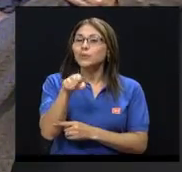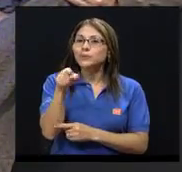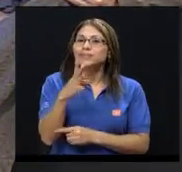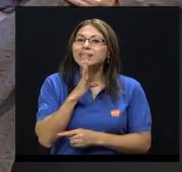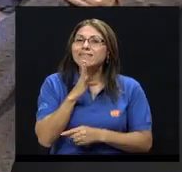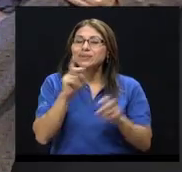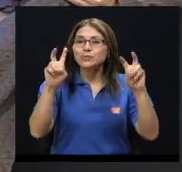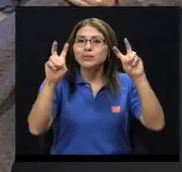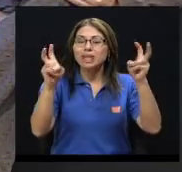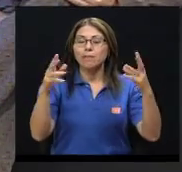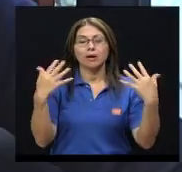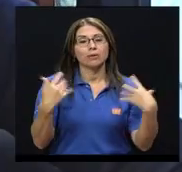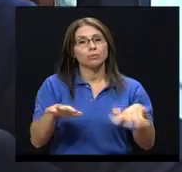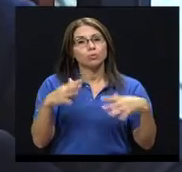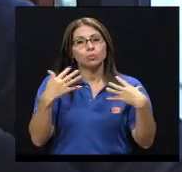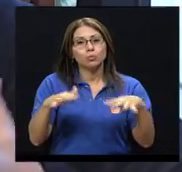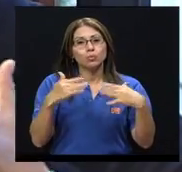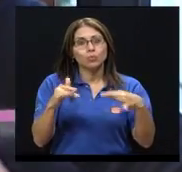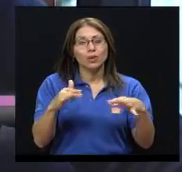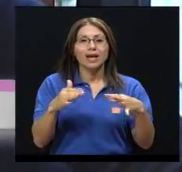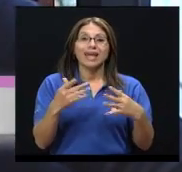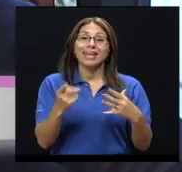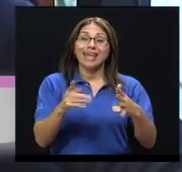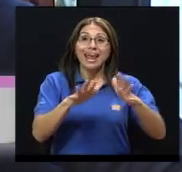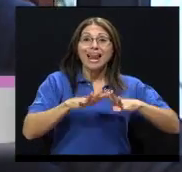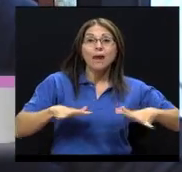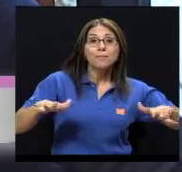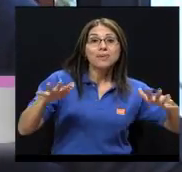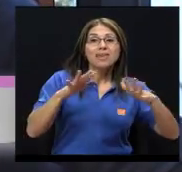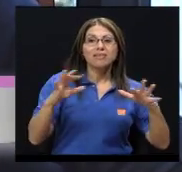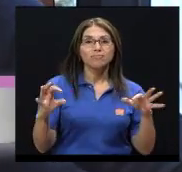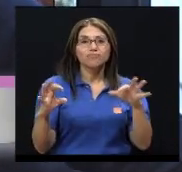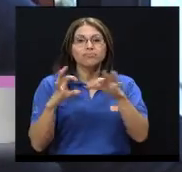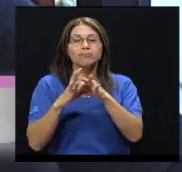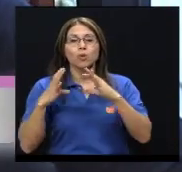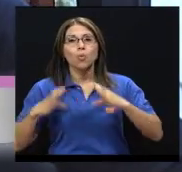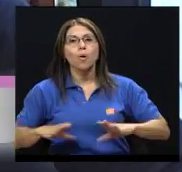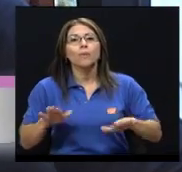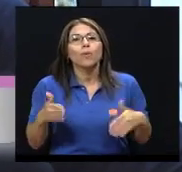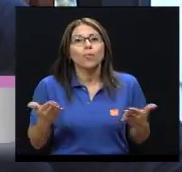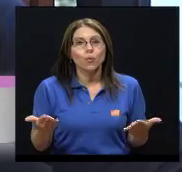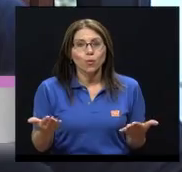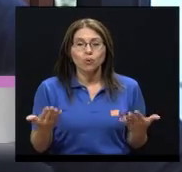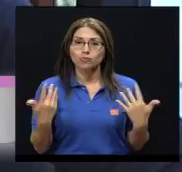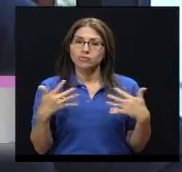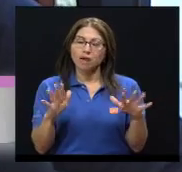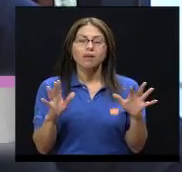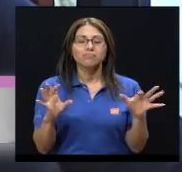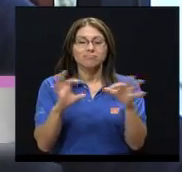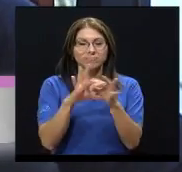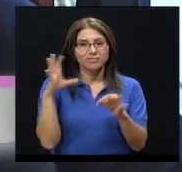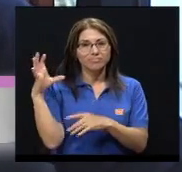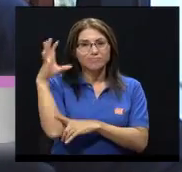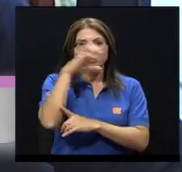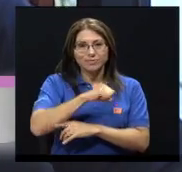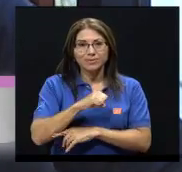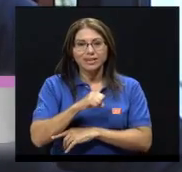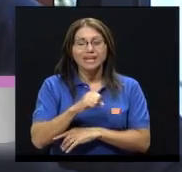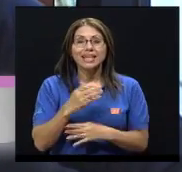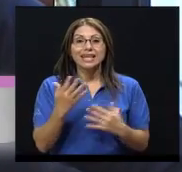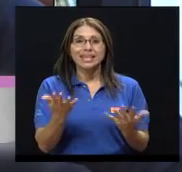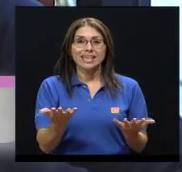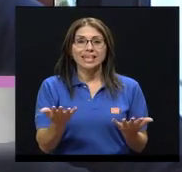un tema que es vastísimo, ¿verdad? Que es la relación entre la mente y el cuerpo, que cada vez está más estudiado. Y que no hay duda